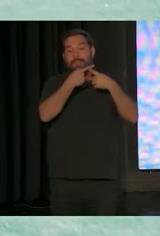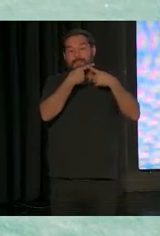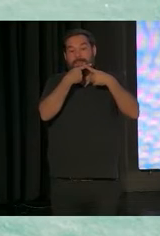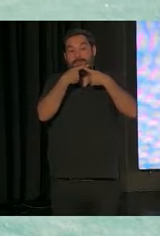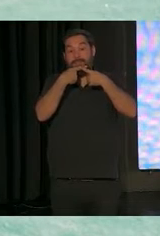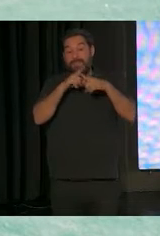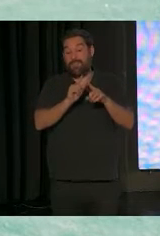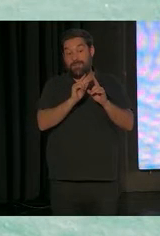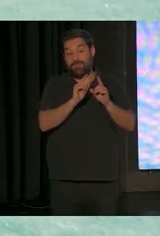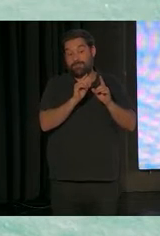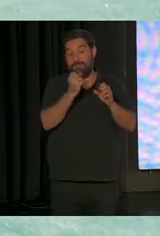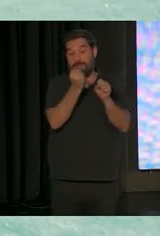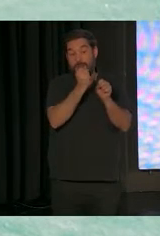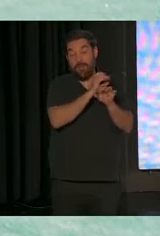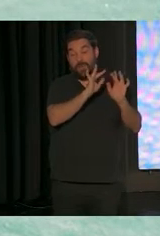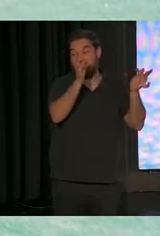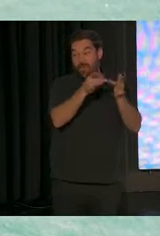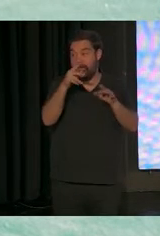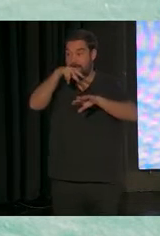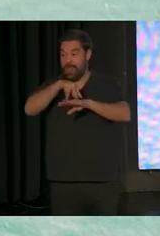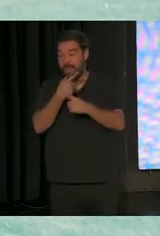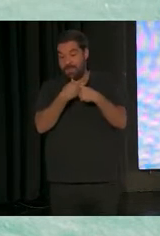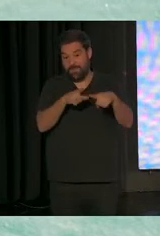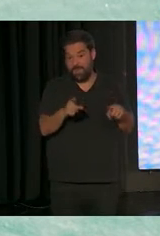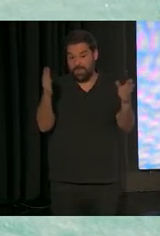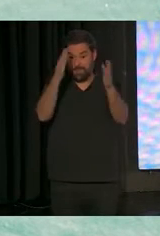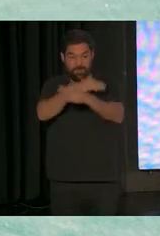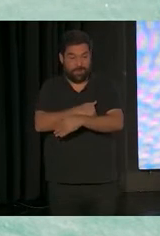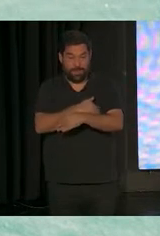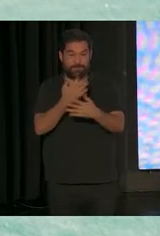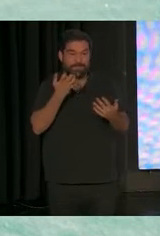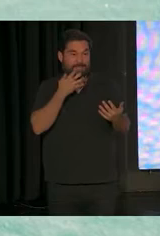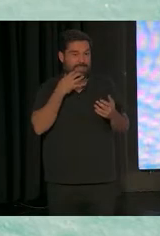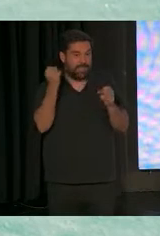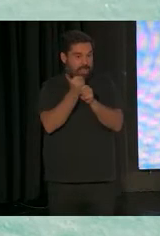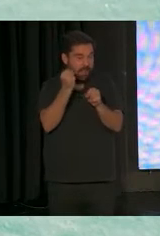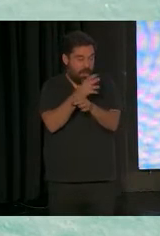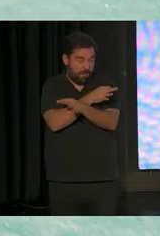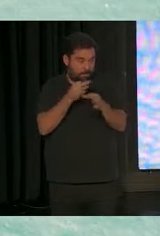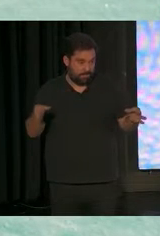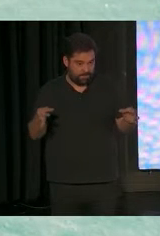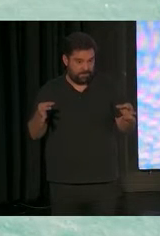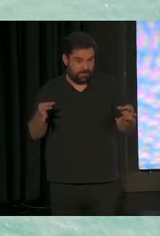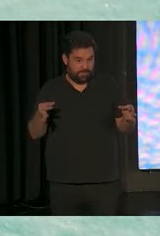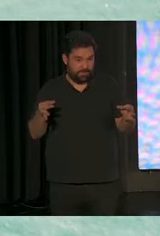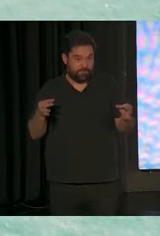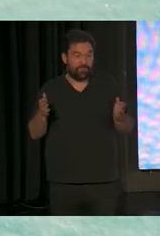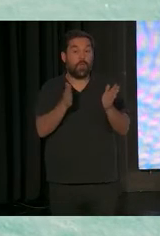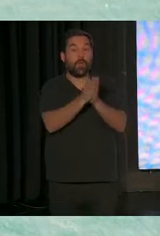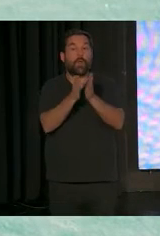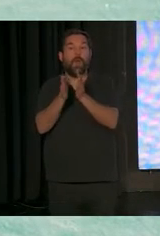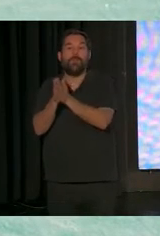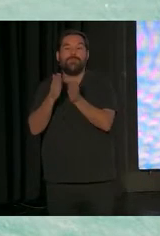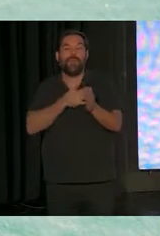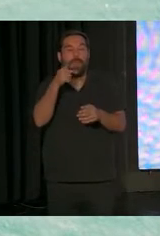teleintervención y las sesiones presenciales si se hace bien. Eso, aquí están mis compañeros, hemos escrito ya,